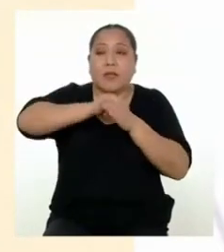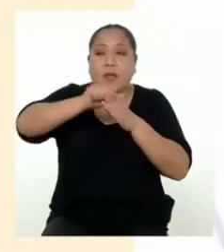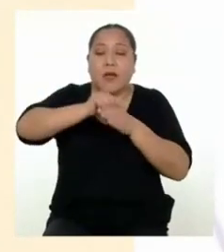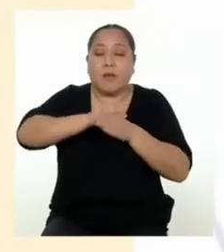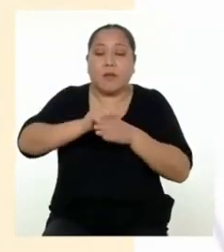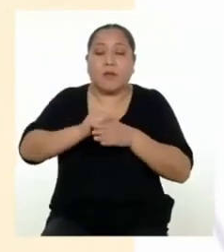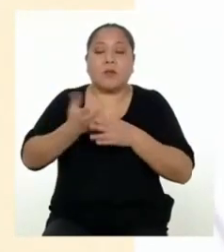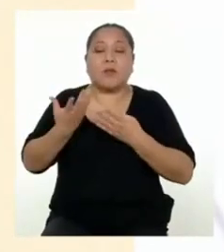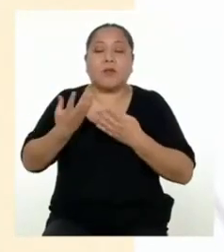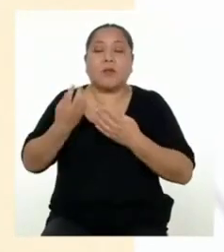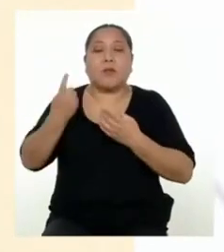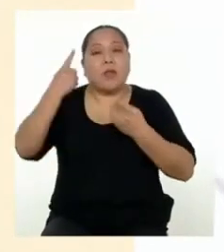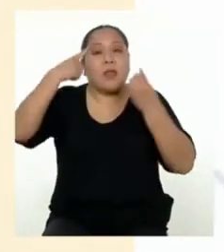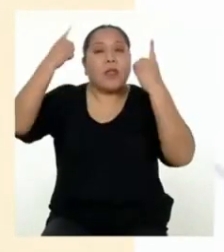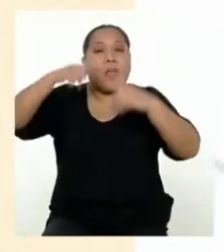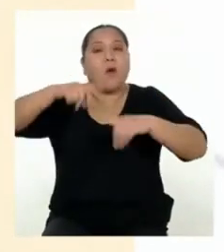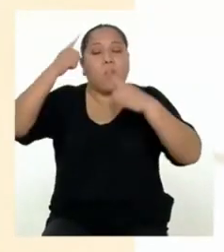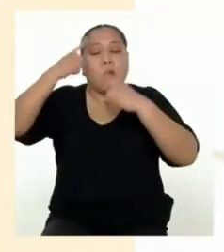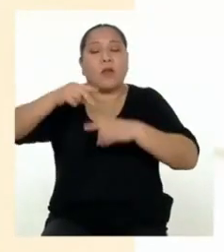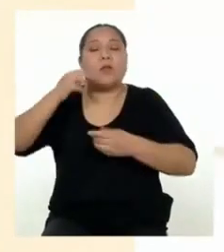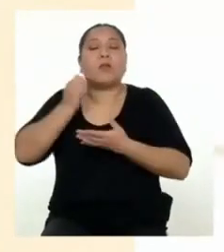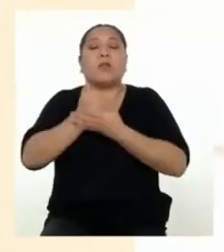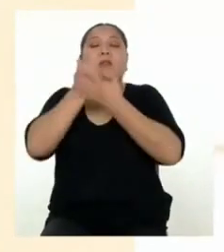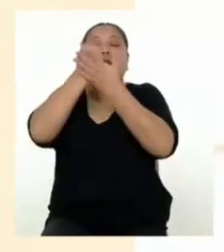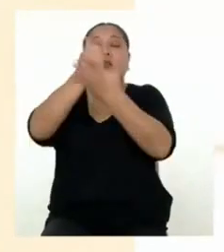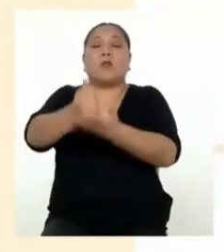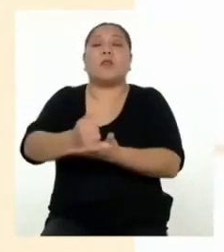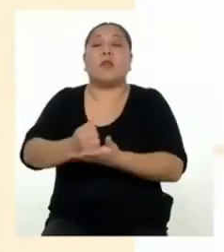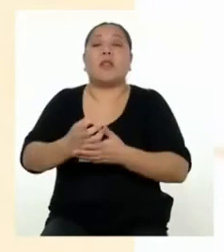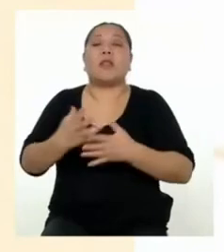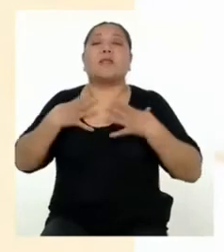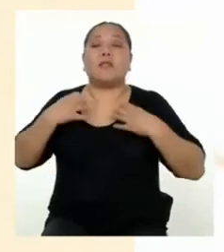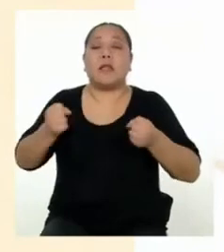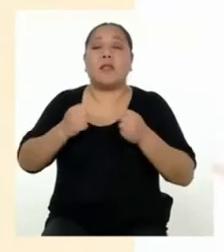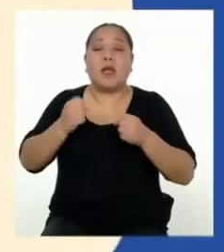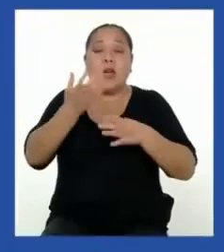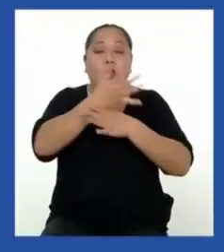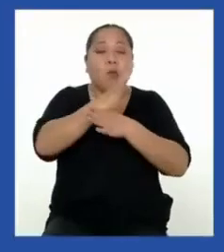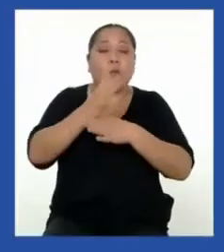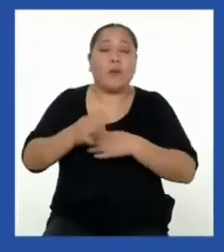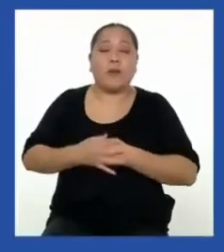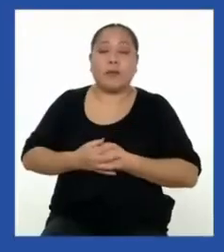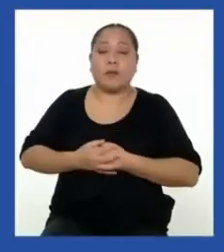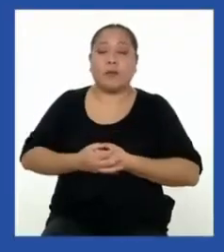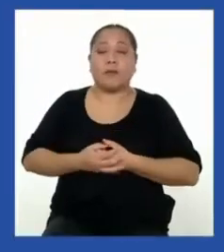ciertos acuerdos que nos van a permitir llevar una sana convivencia.